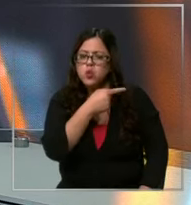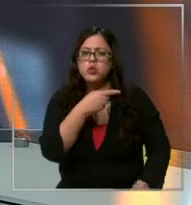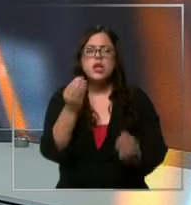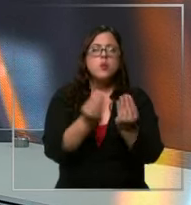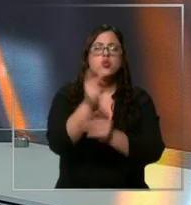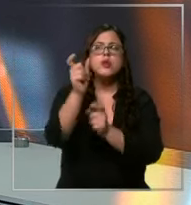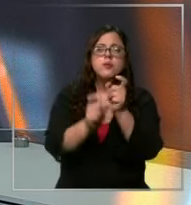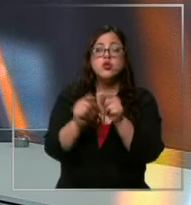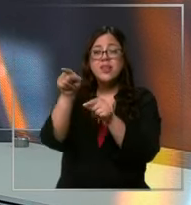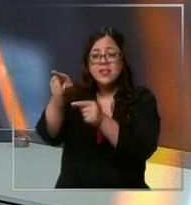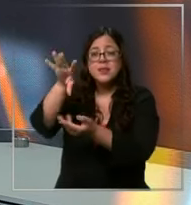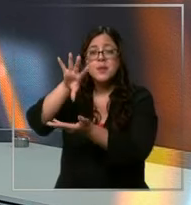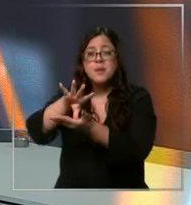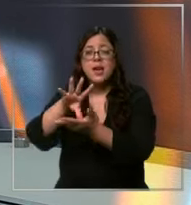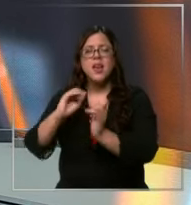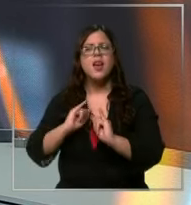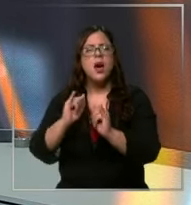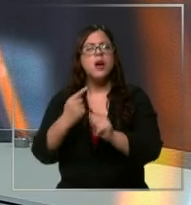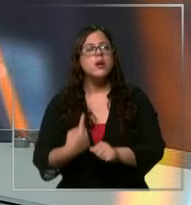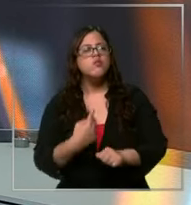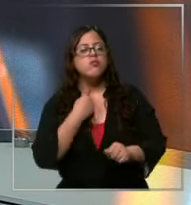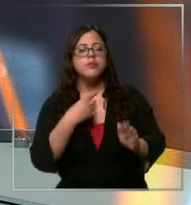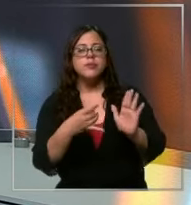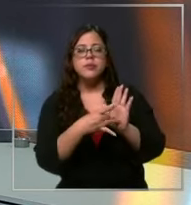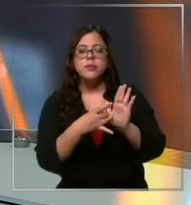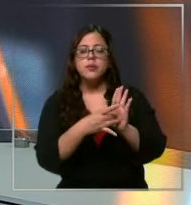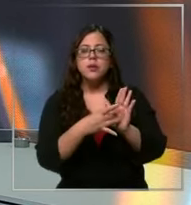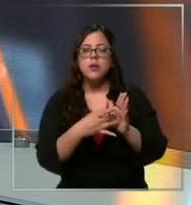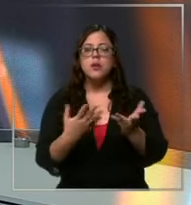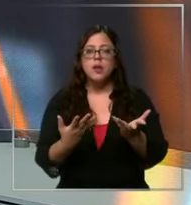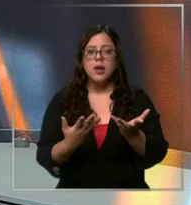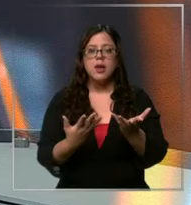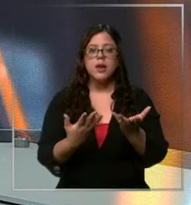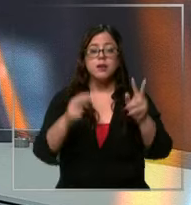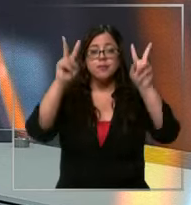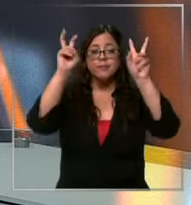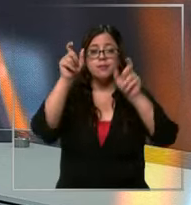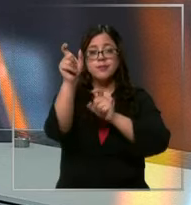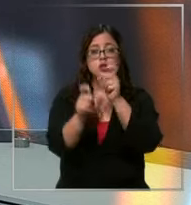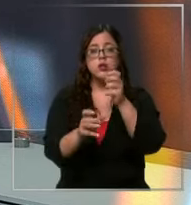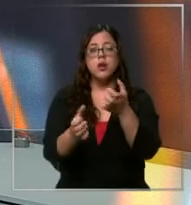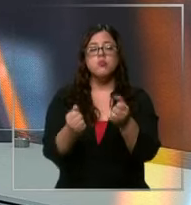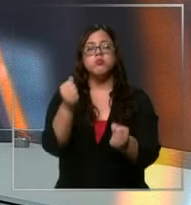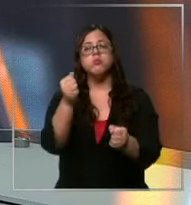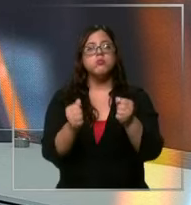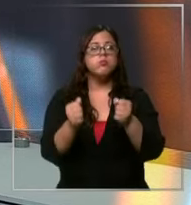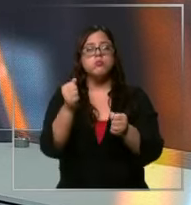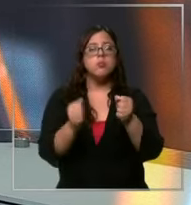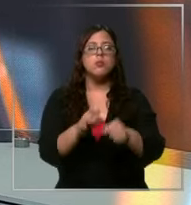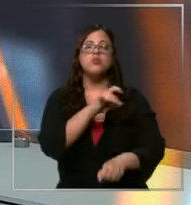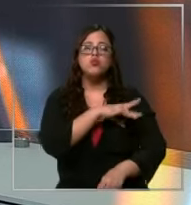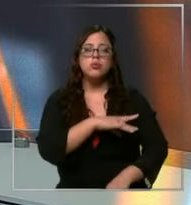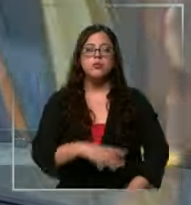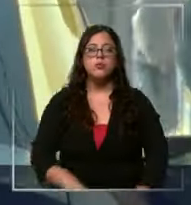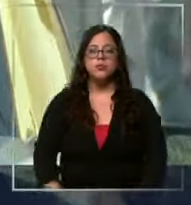ciudadanos de ese país han informado haber sido víctimas de delitos por parte de supuestos conductores en Chile.